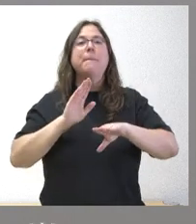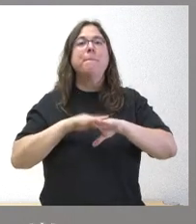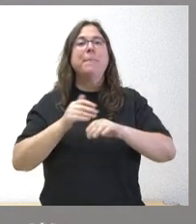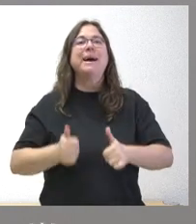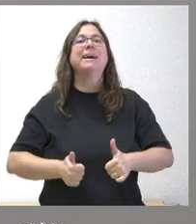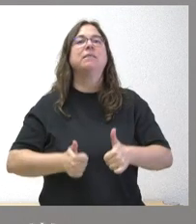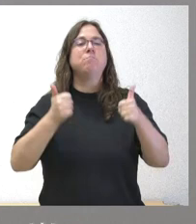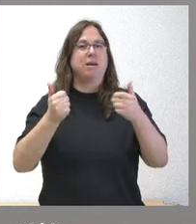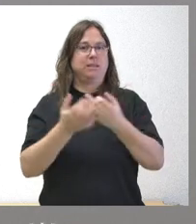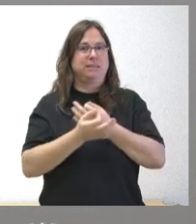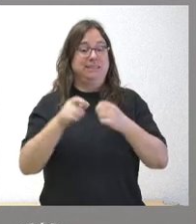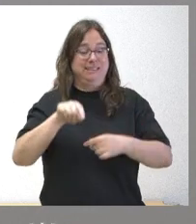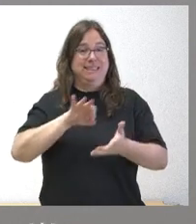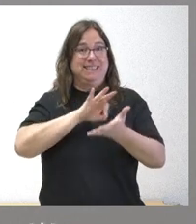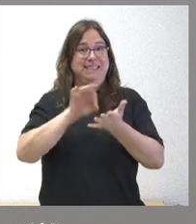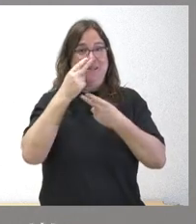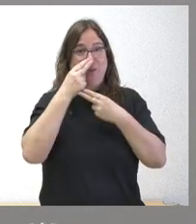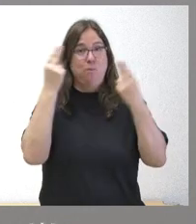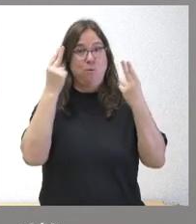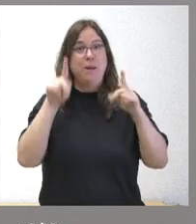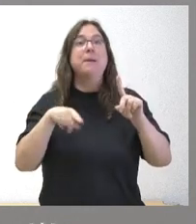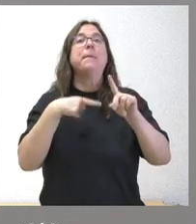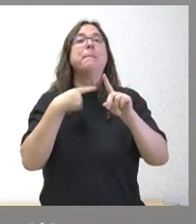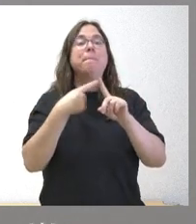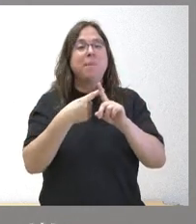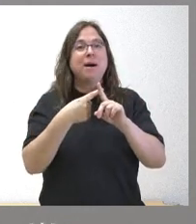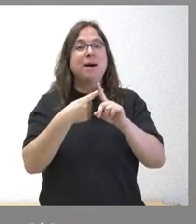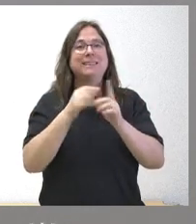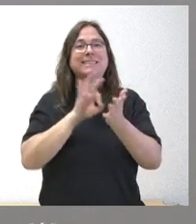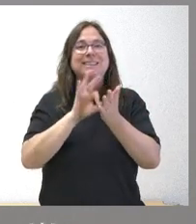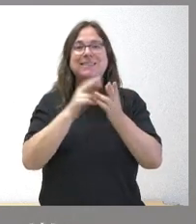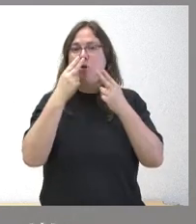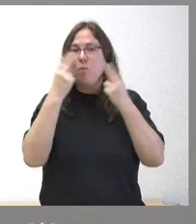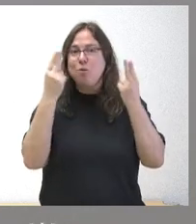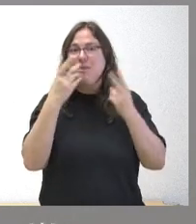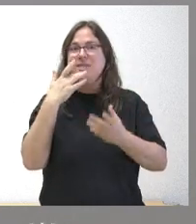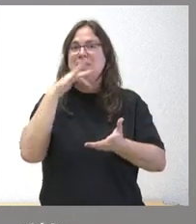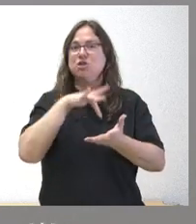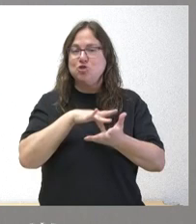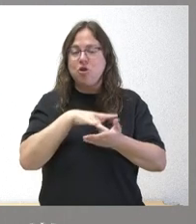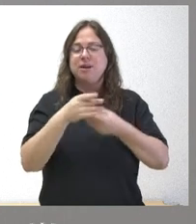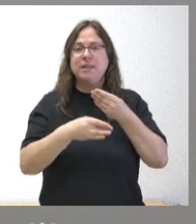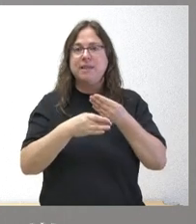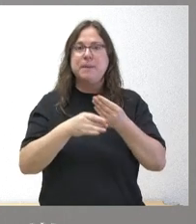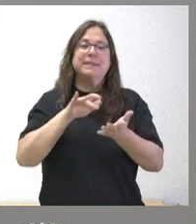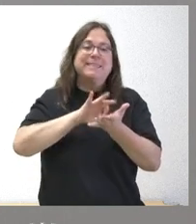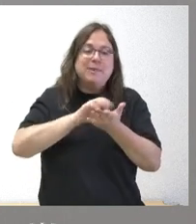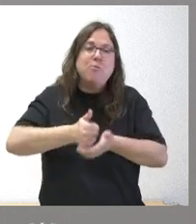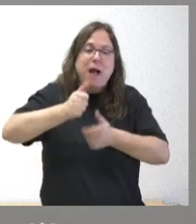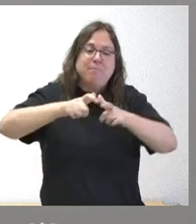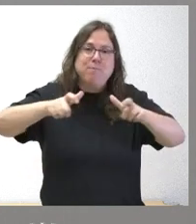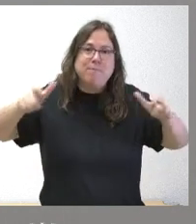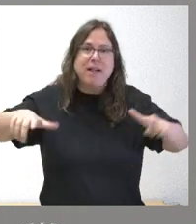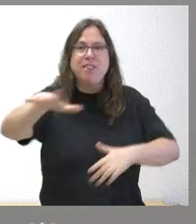eficacia en estos servicios públicos y además aumentar el número de servicios públicos sobre los cuales actuamos o llegar a más servicios públicos en los